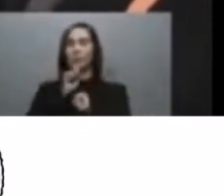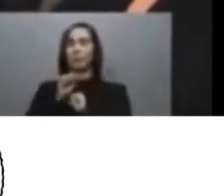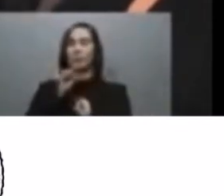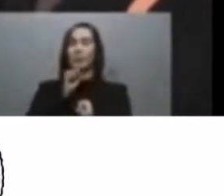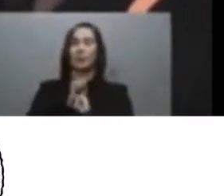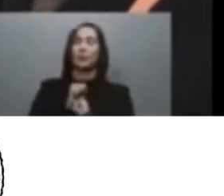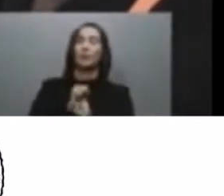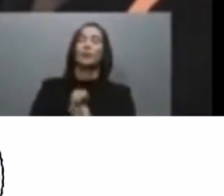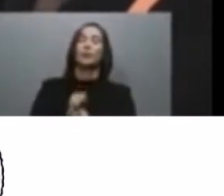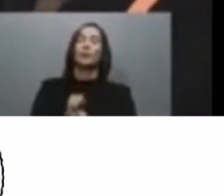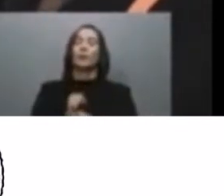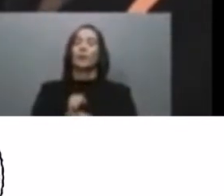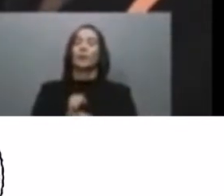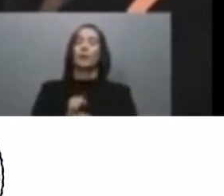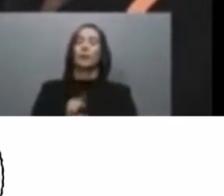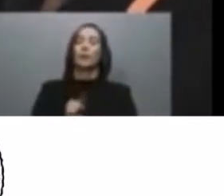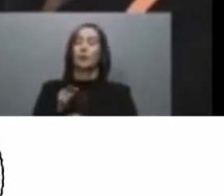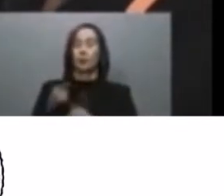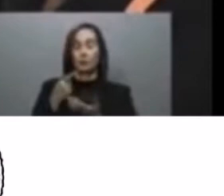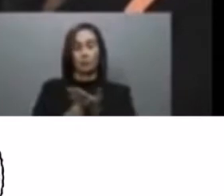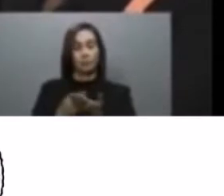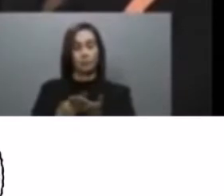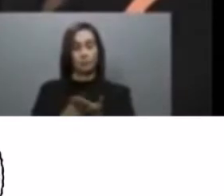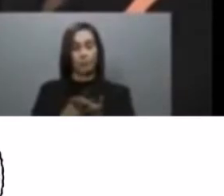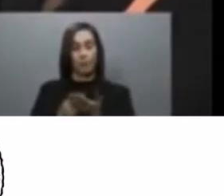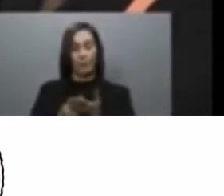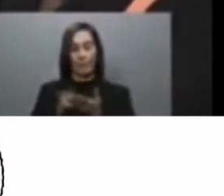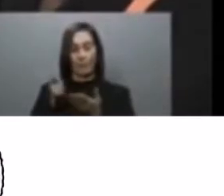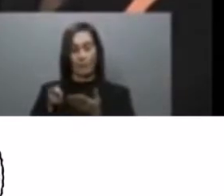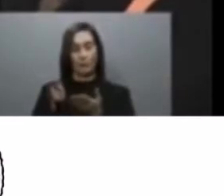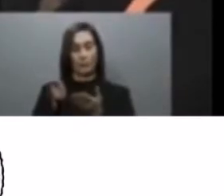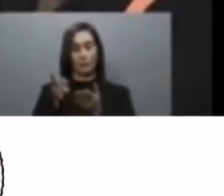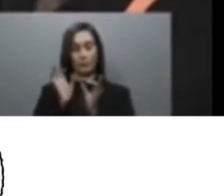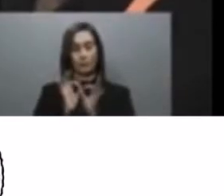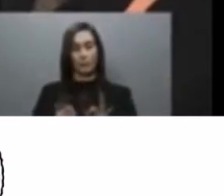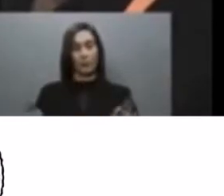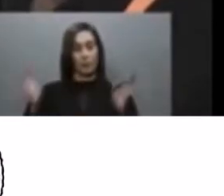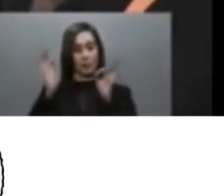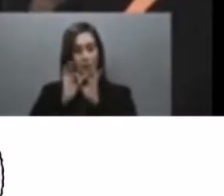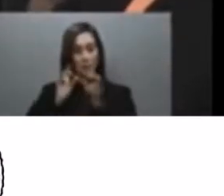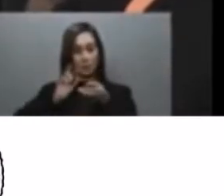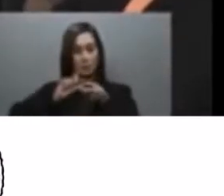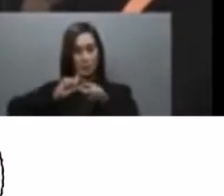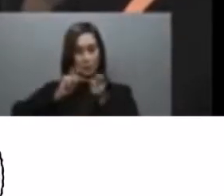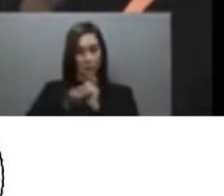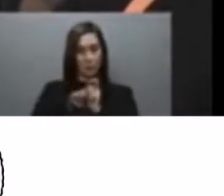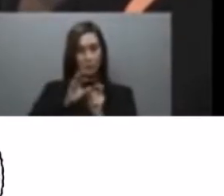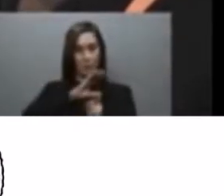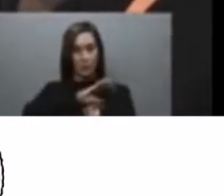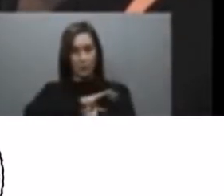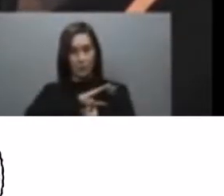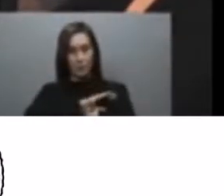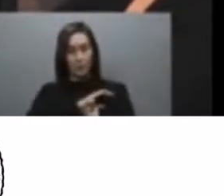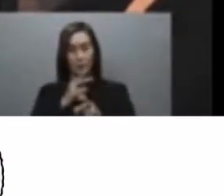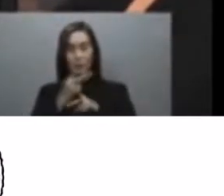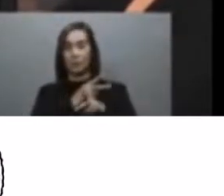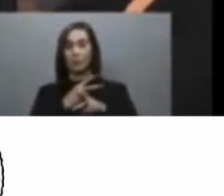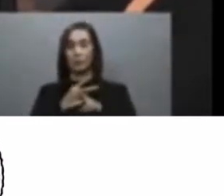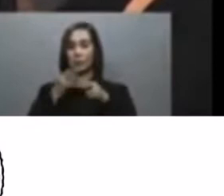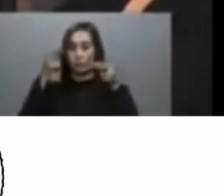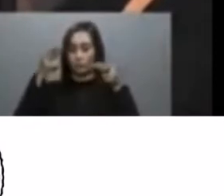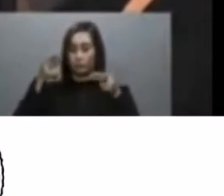este diálogo en torno a esa importante reforma policial y seguridad ciudadana. Además,